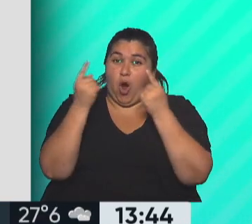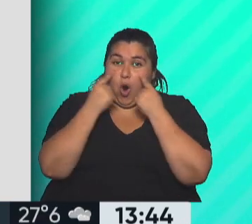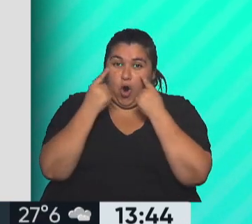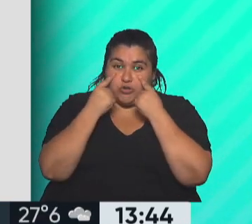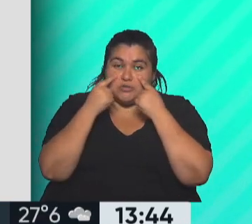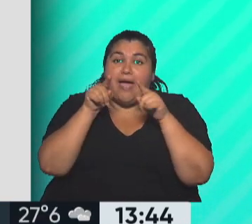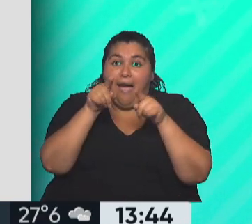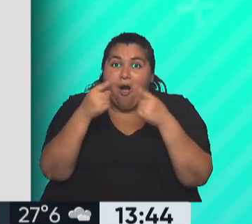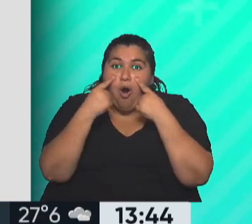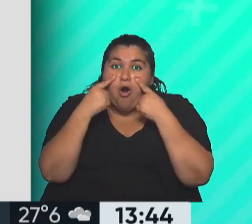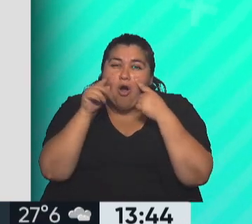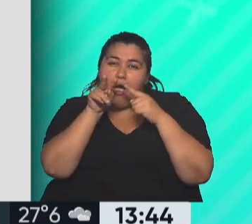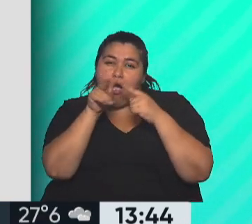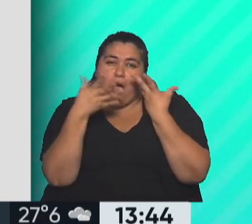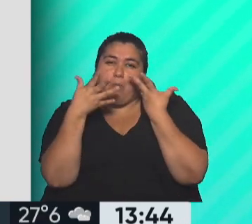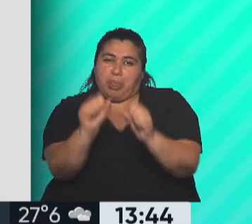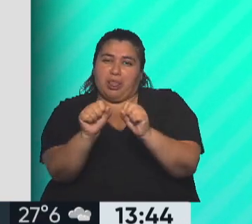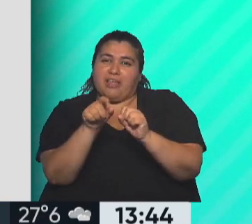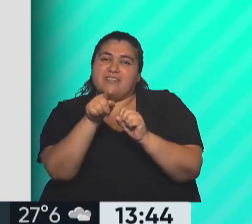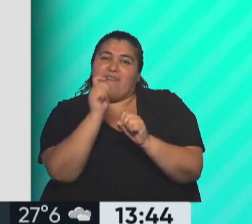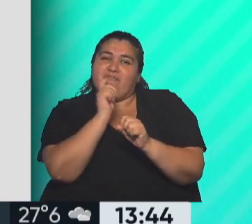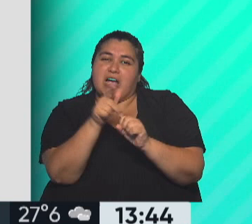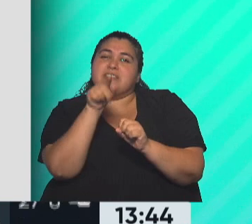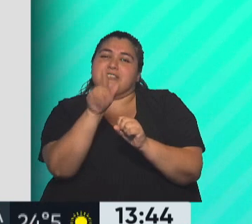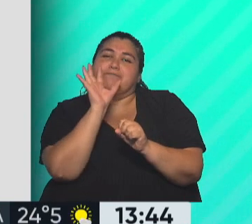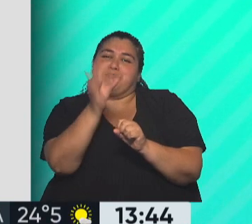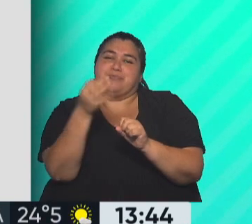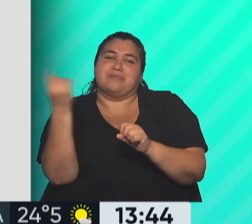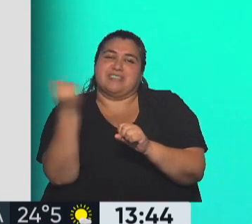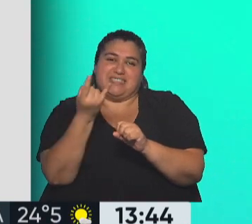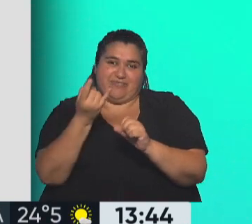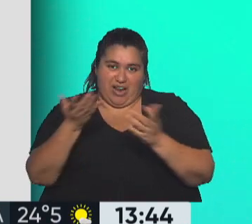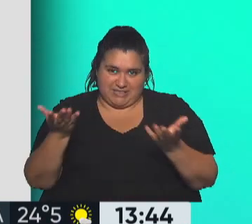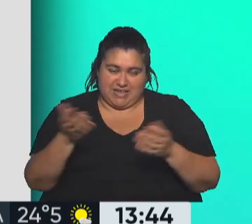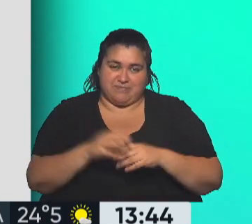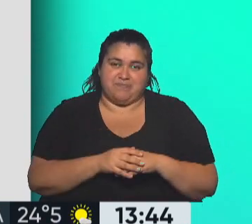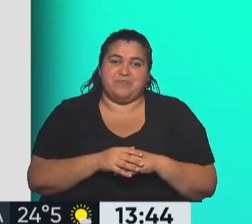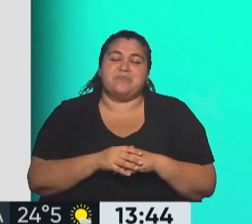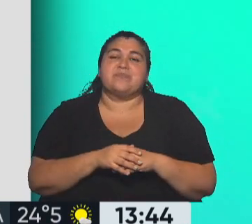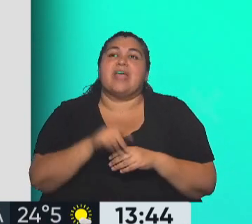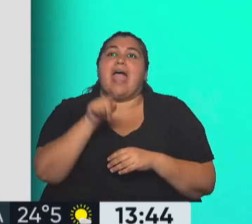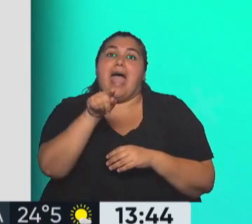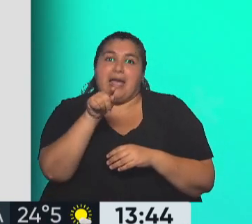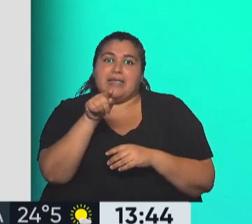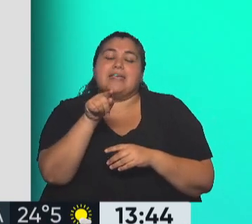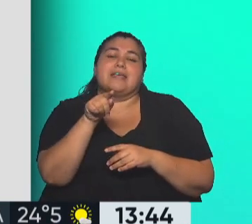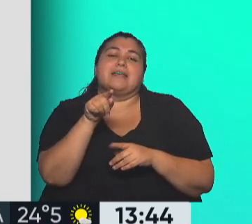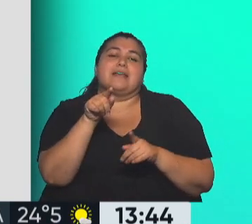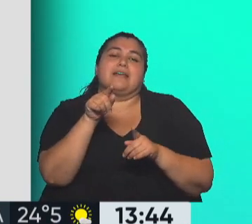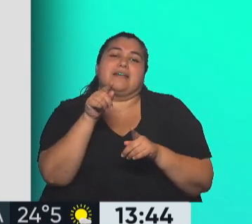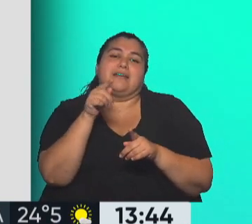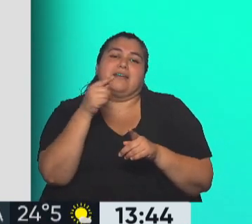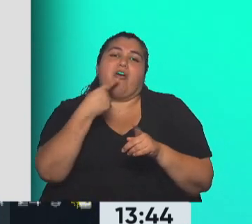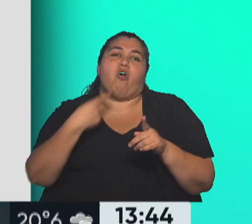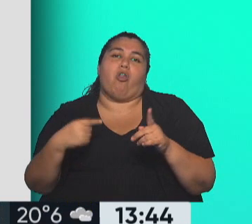ojos de inteligencia artificial, hechos con estos sistemas de generación de imágenes, salen de diferente color. Tipo David